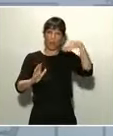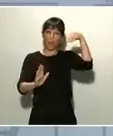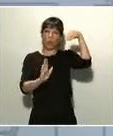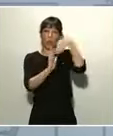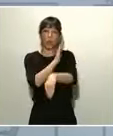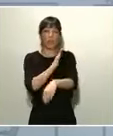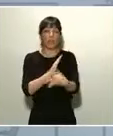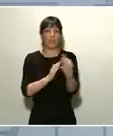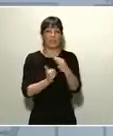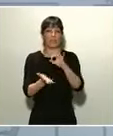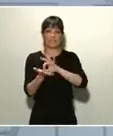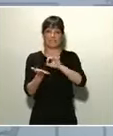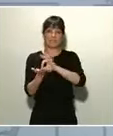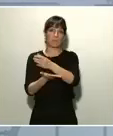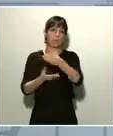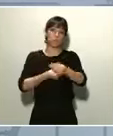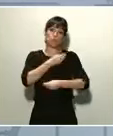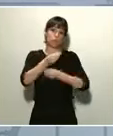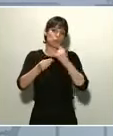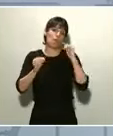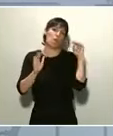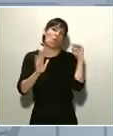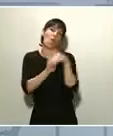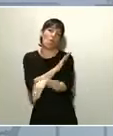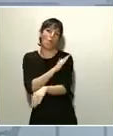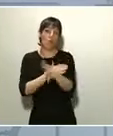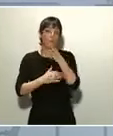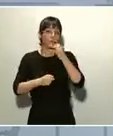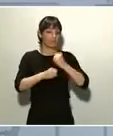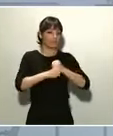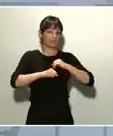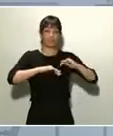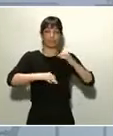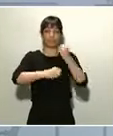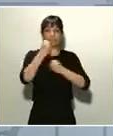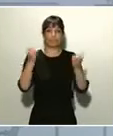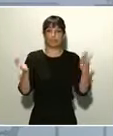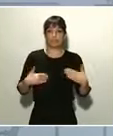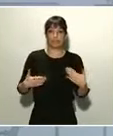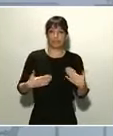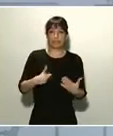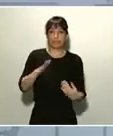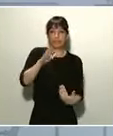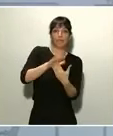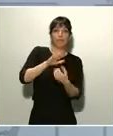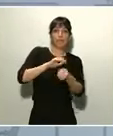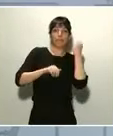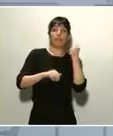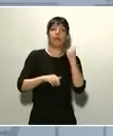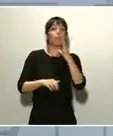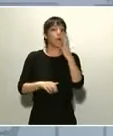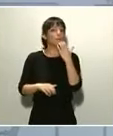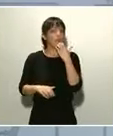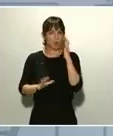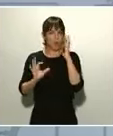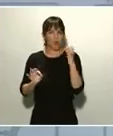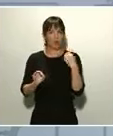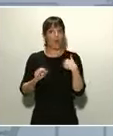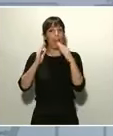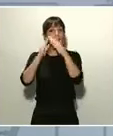como consecuencia del frenazo de la actividad económica, puesto que, por ejemplo, sí ha crecido y mucho, lógicamente, el consumo en los hogares.